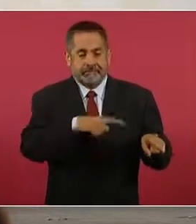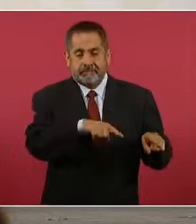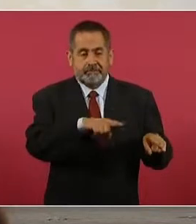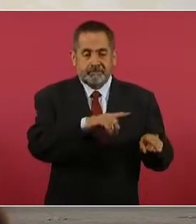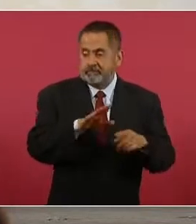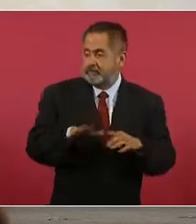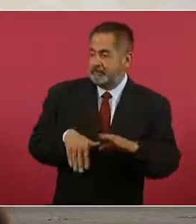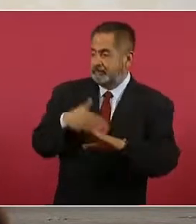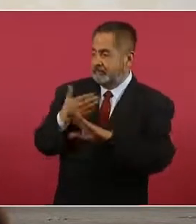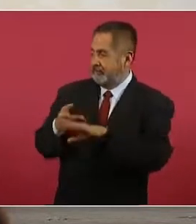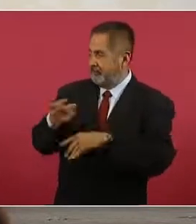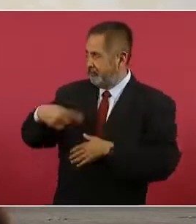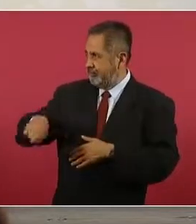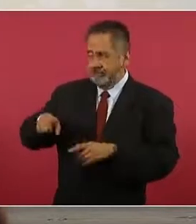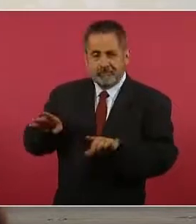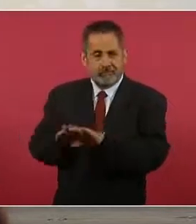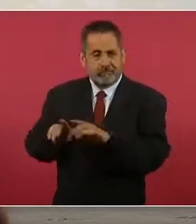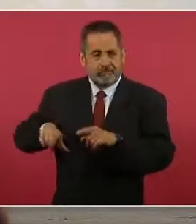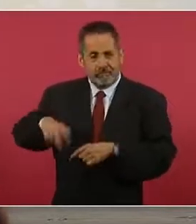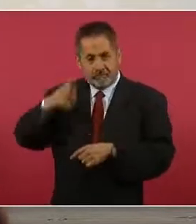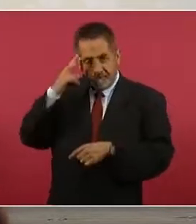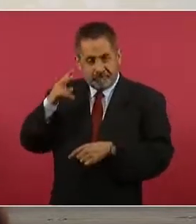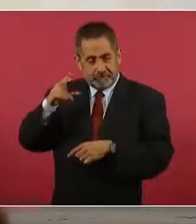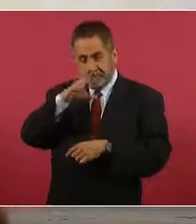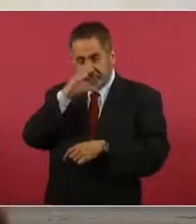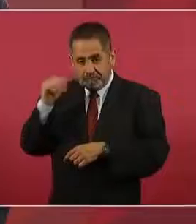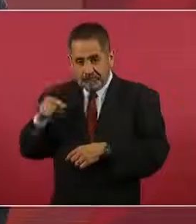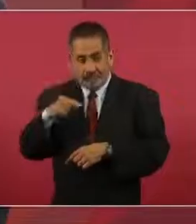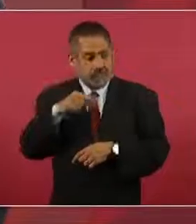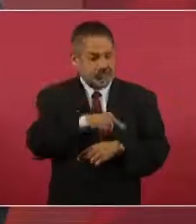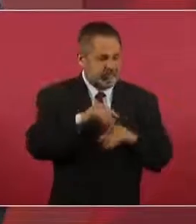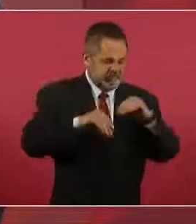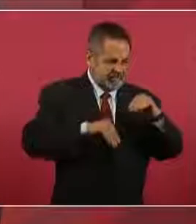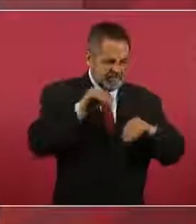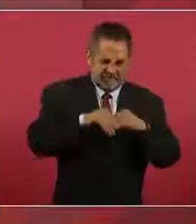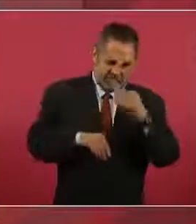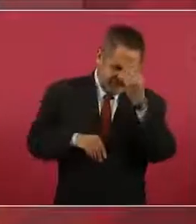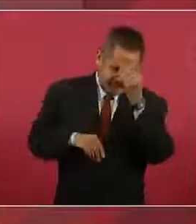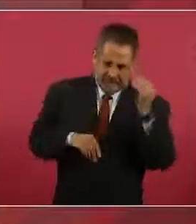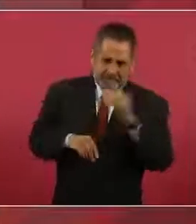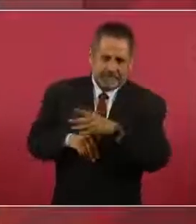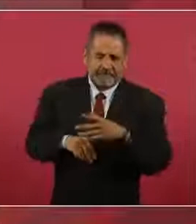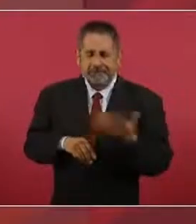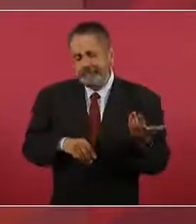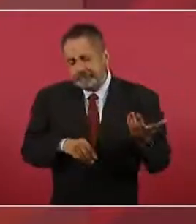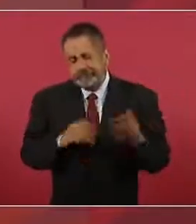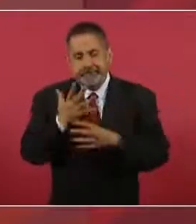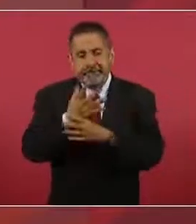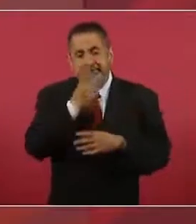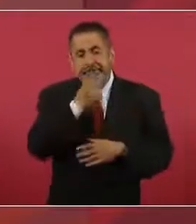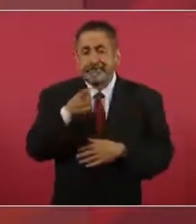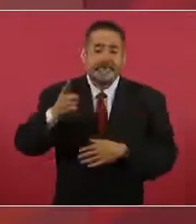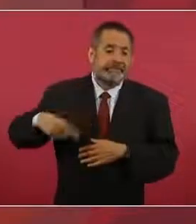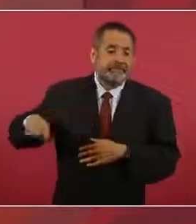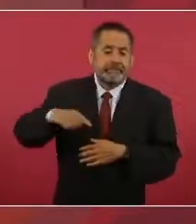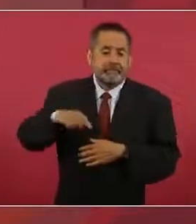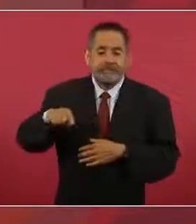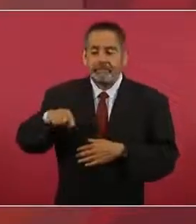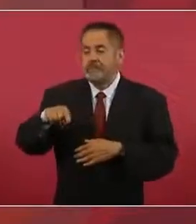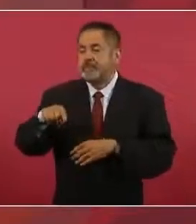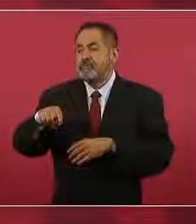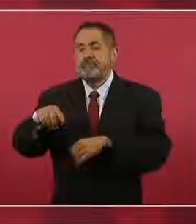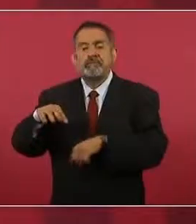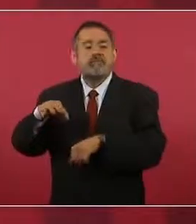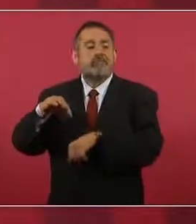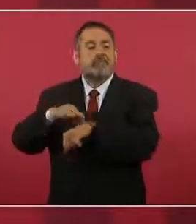del gobierno de Cuba, que hablan de que los médicos cubanos son esclavos